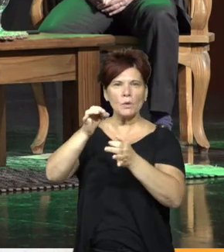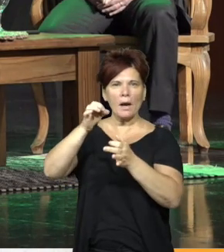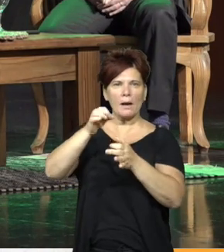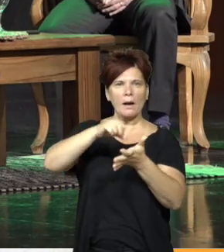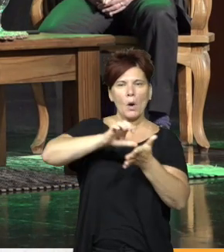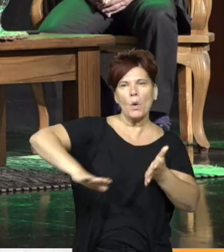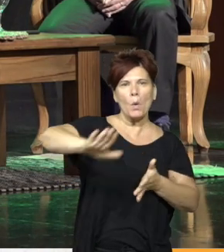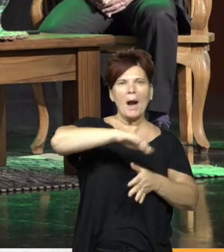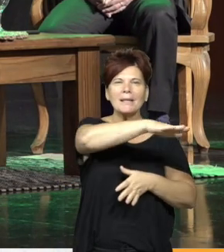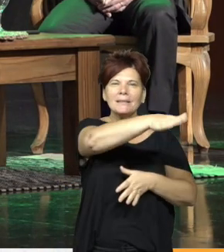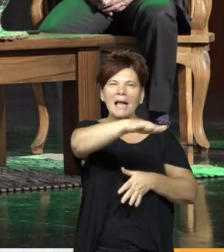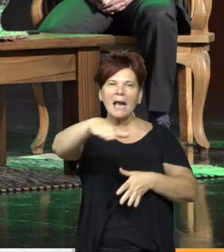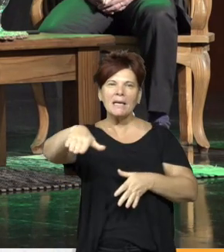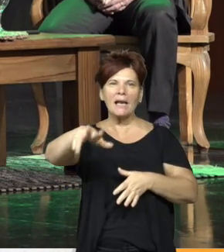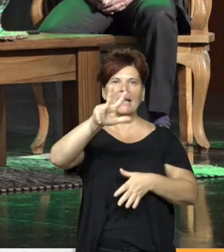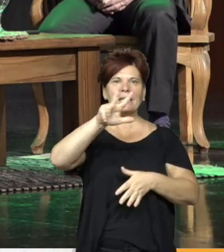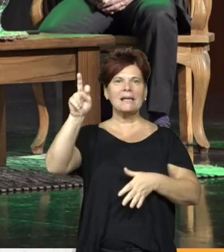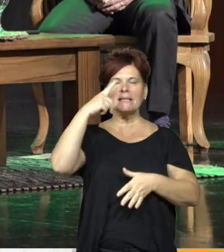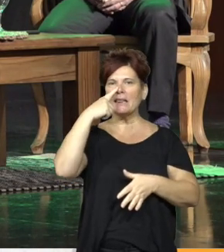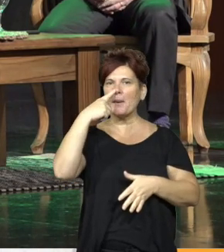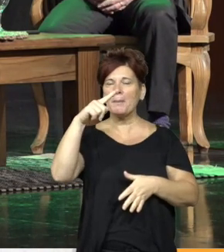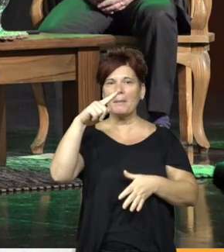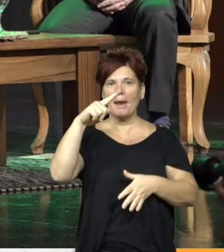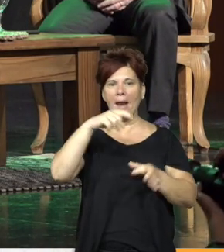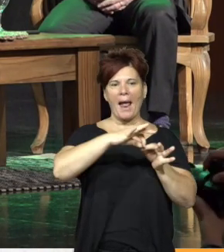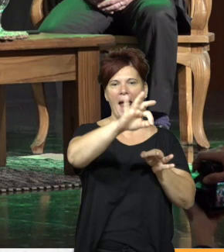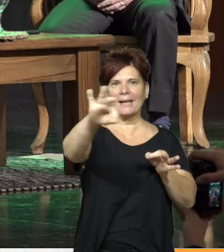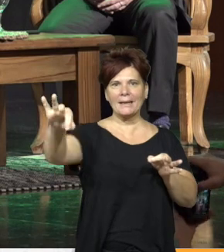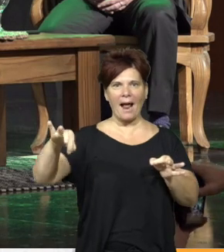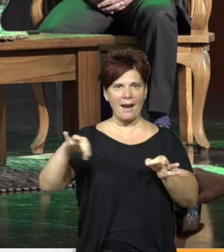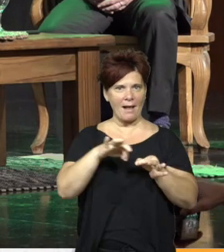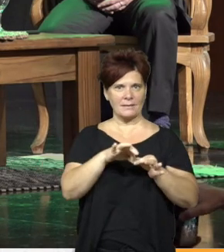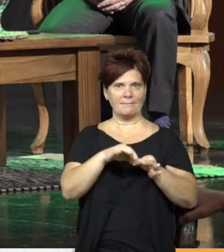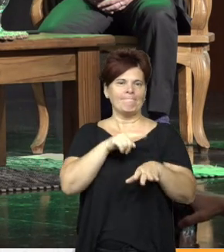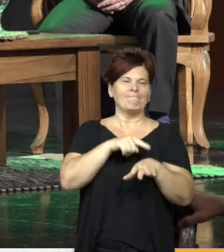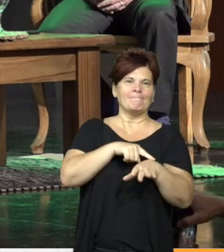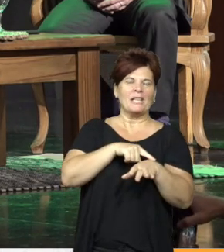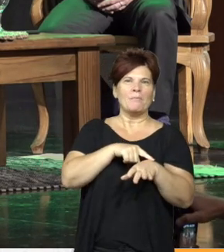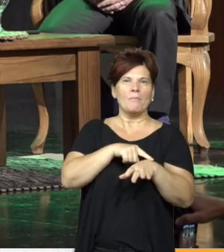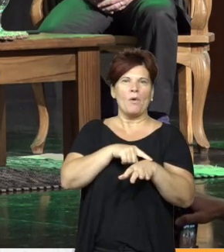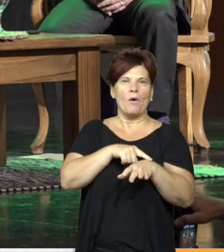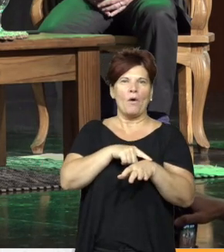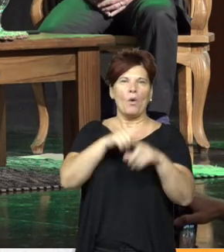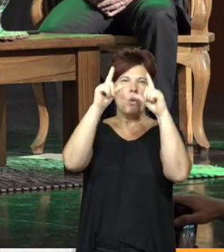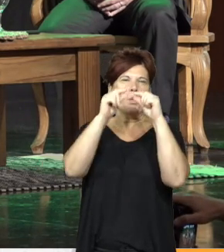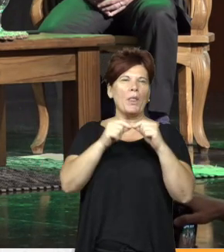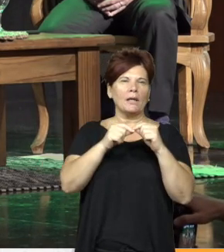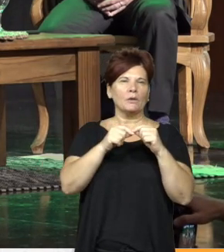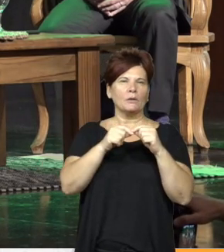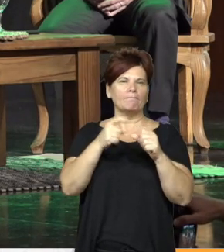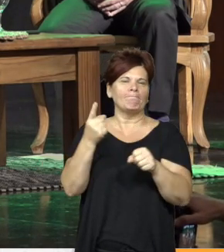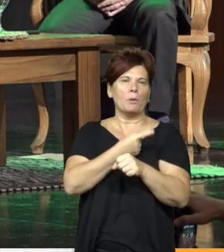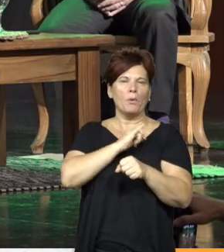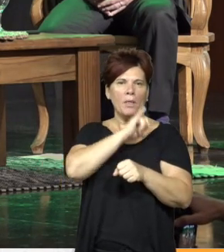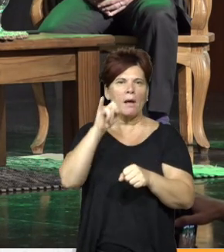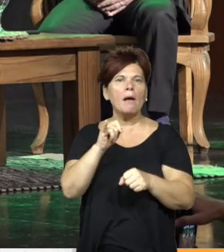llanura esas 300.000 hectáreas de las cuales justo por el tiempo no pude compartir un dato que cuando